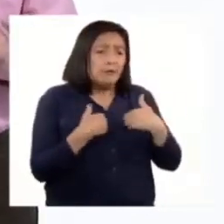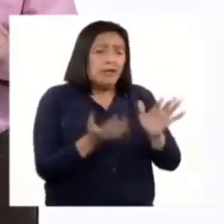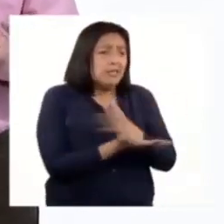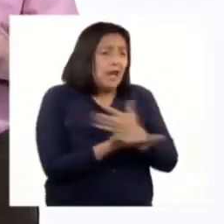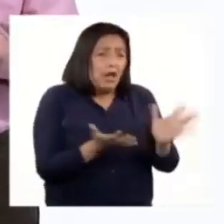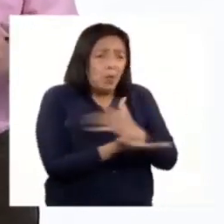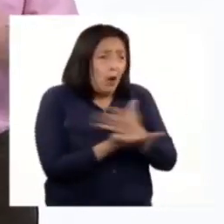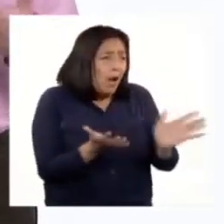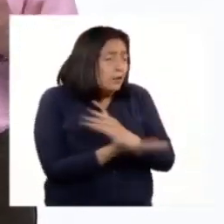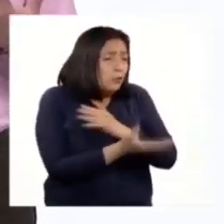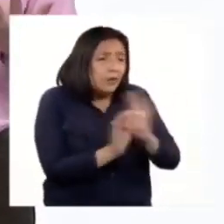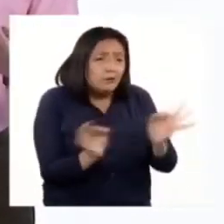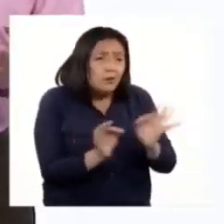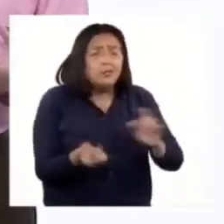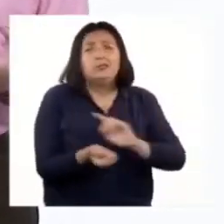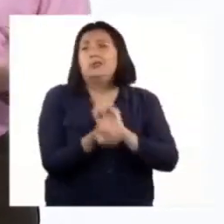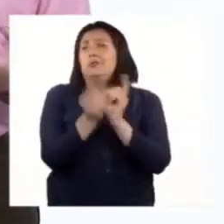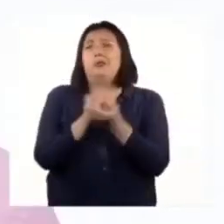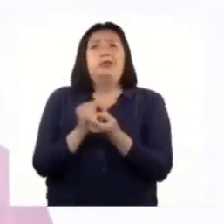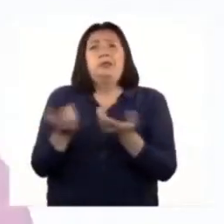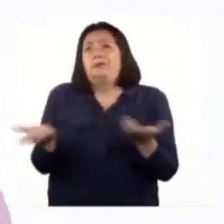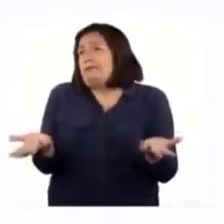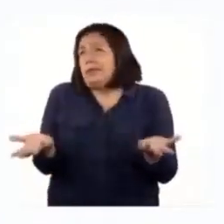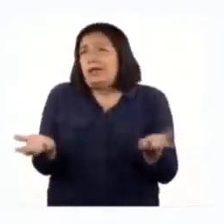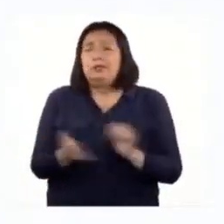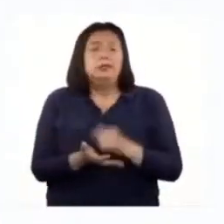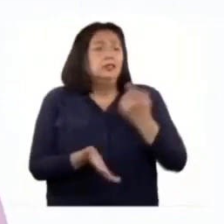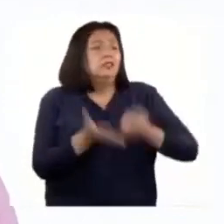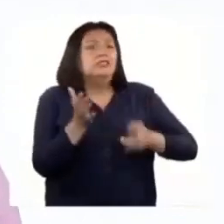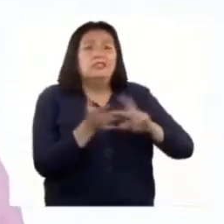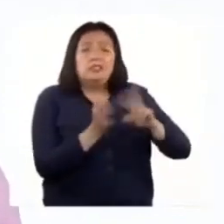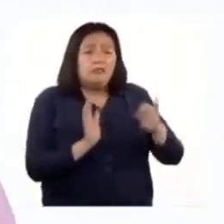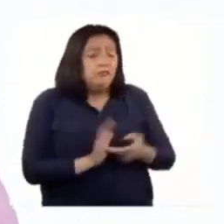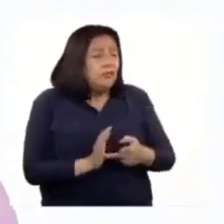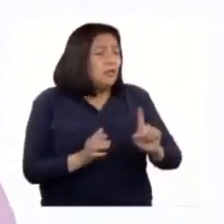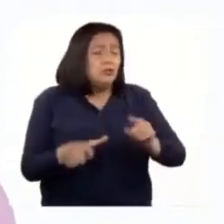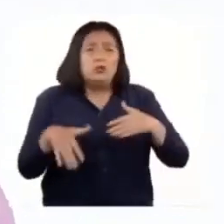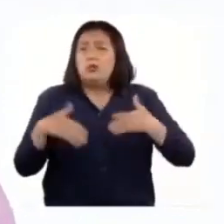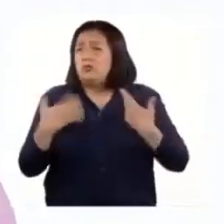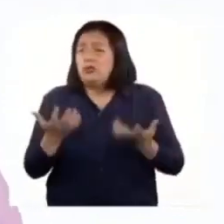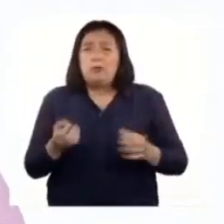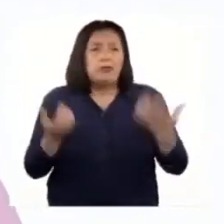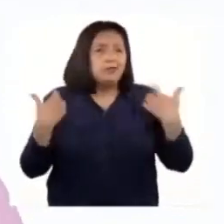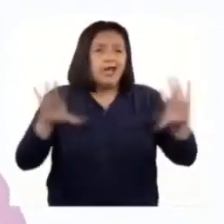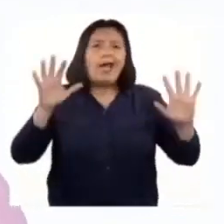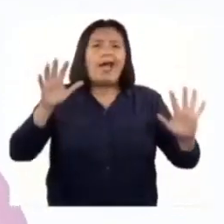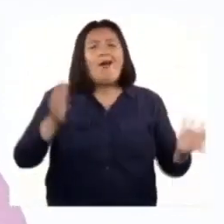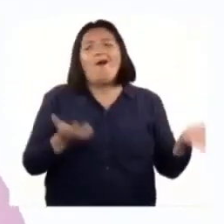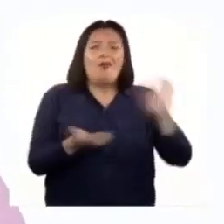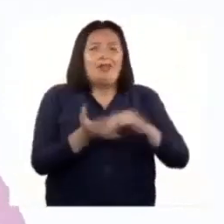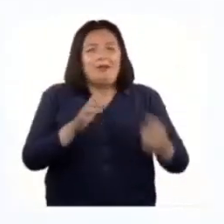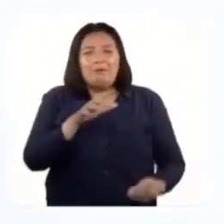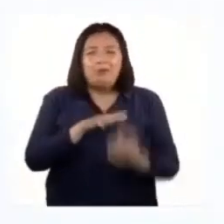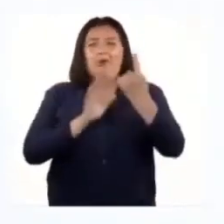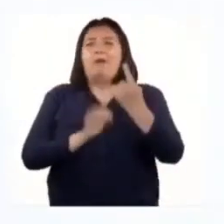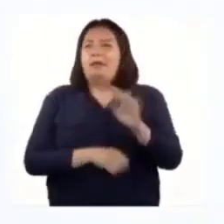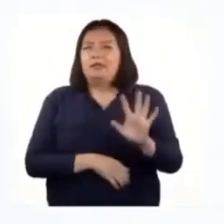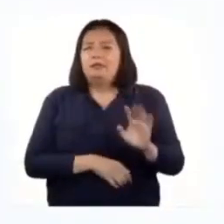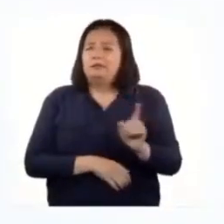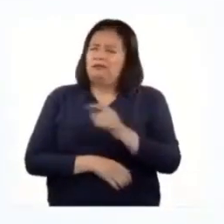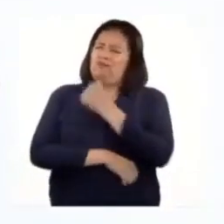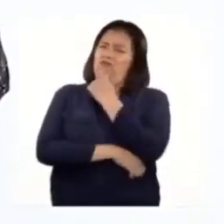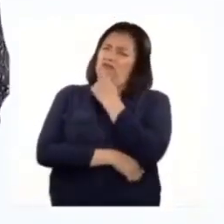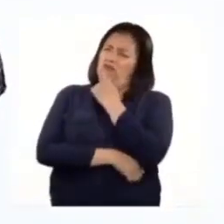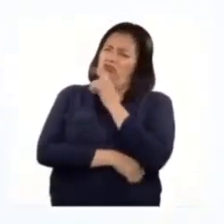no existe manera de cambiar este hecho, o sea, no se le puede hacer aparecer nuevamente. Pero